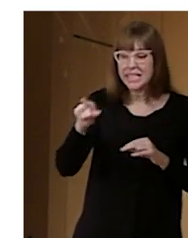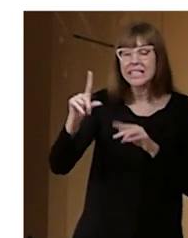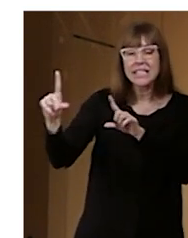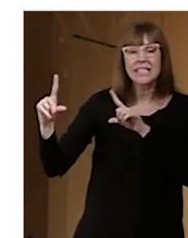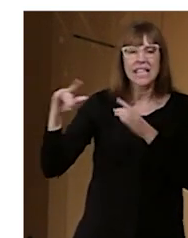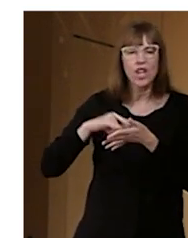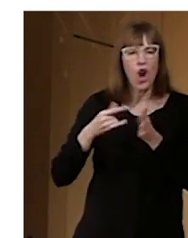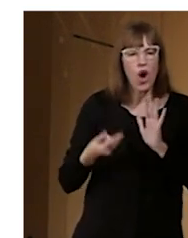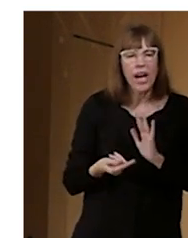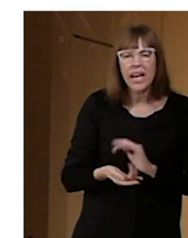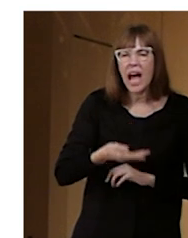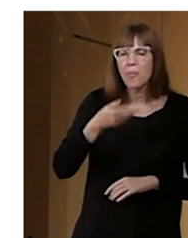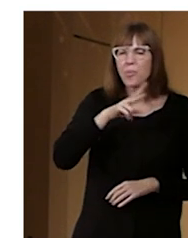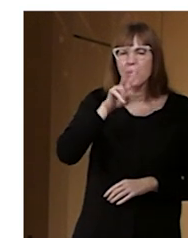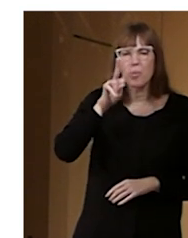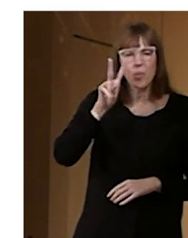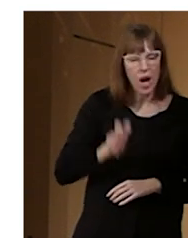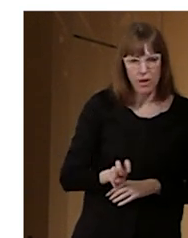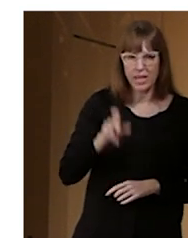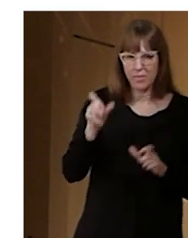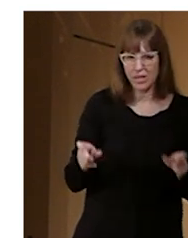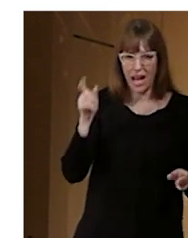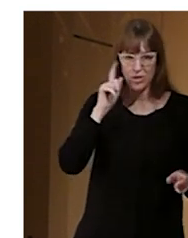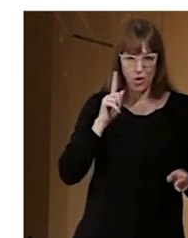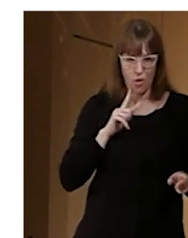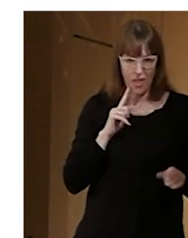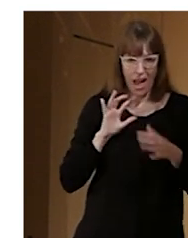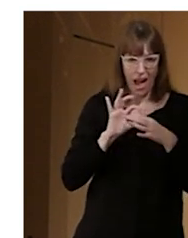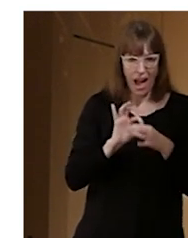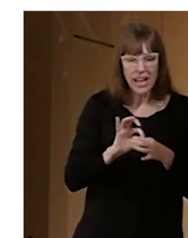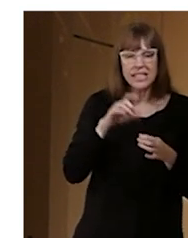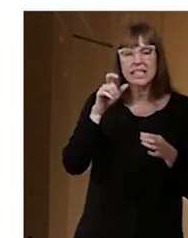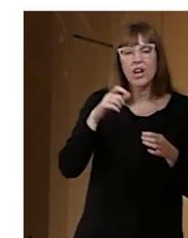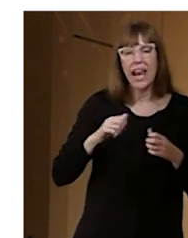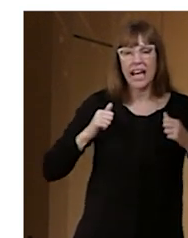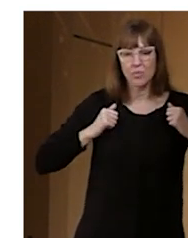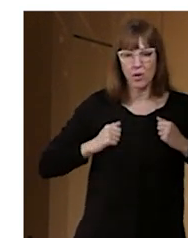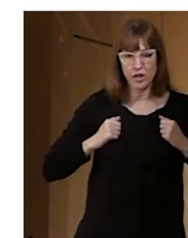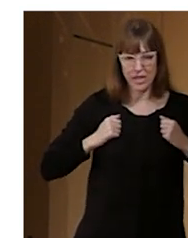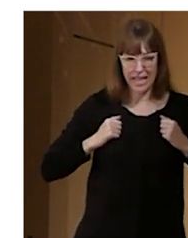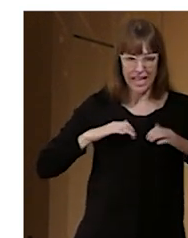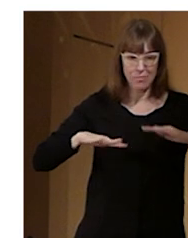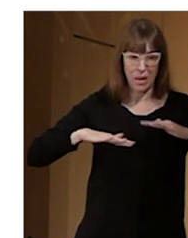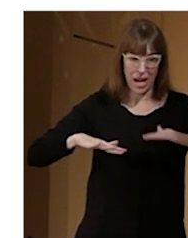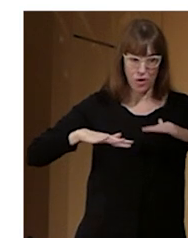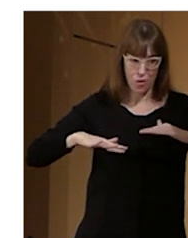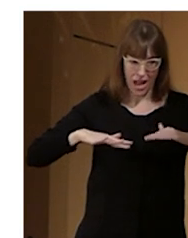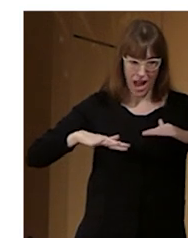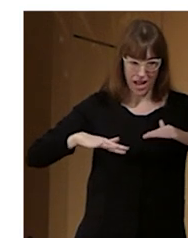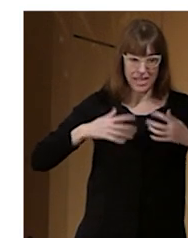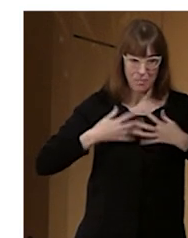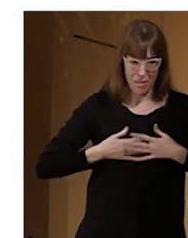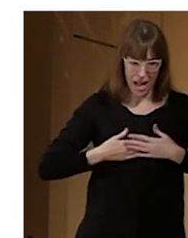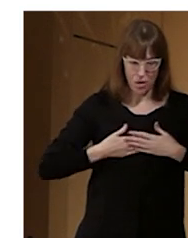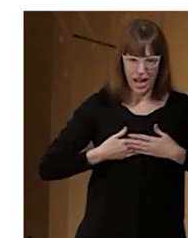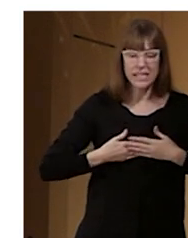personas sordas, por ejemplo, son las mochilas vibratorias. Esto es genial para espectáculos musicales o de